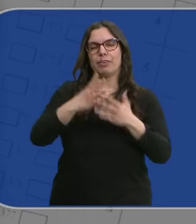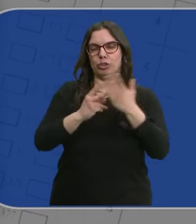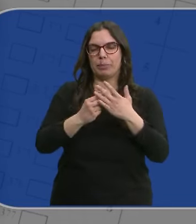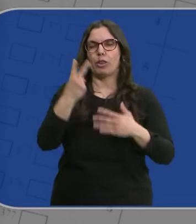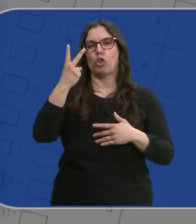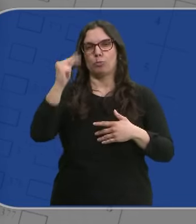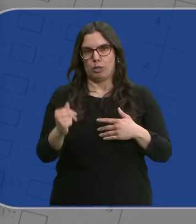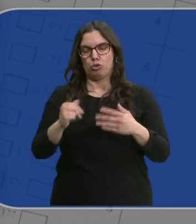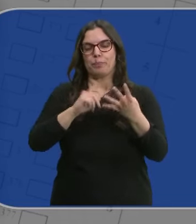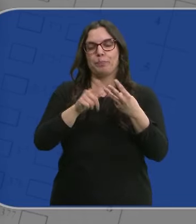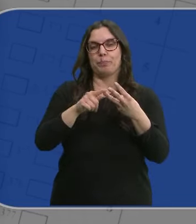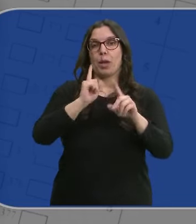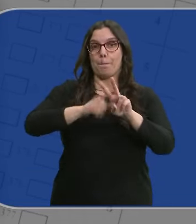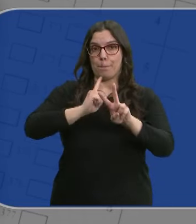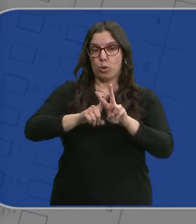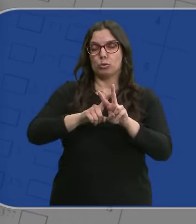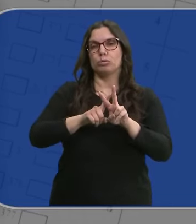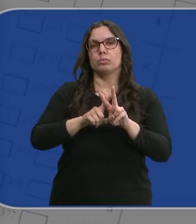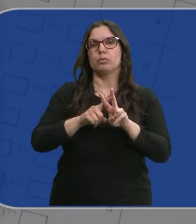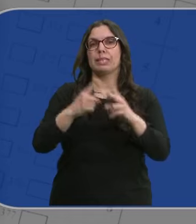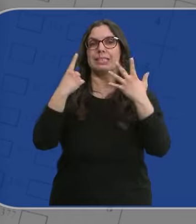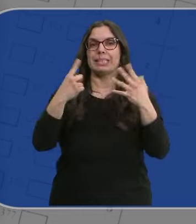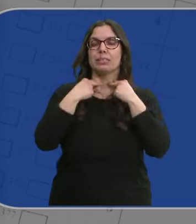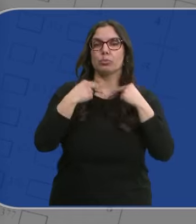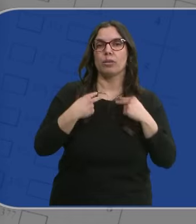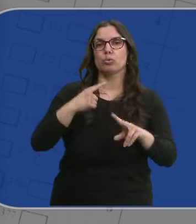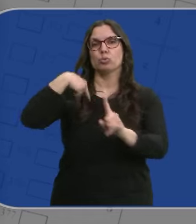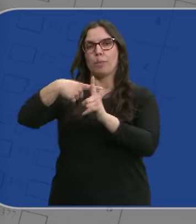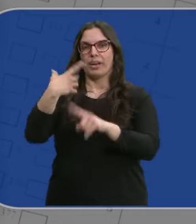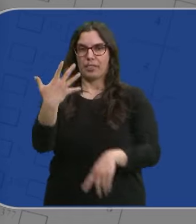tiene ahora. Vox conseguiría seis escaños y sumar cinco.